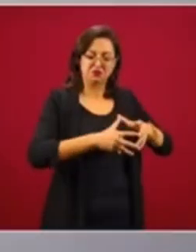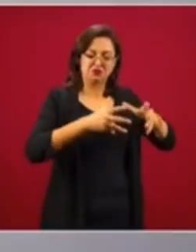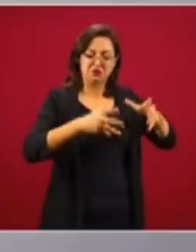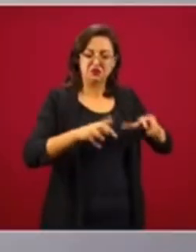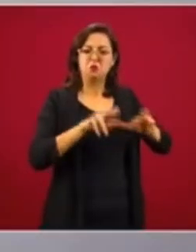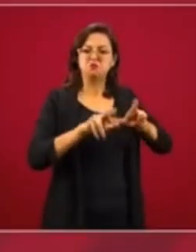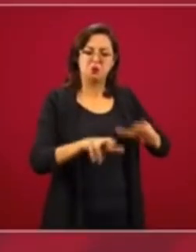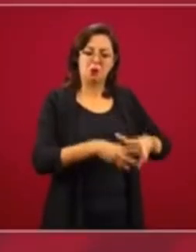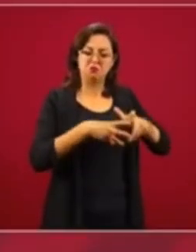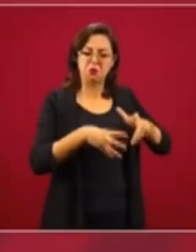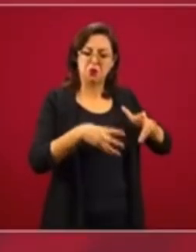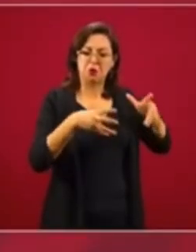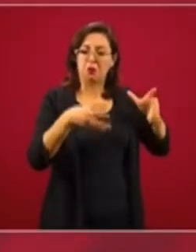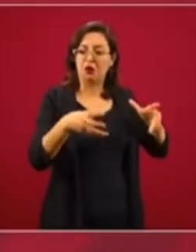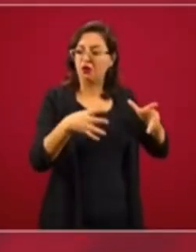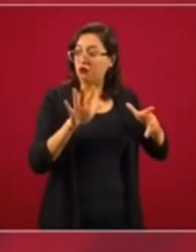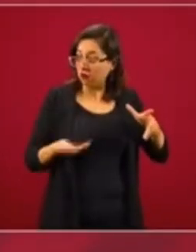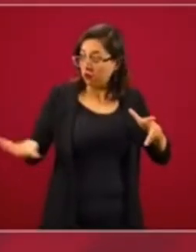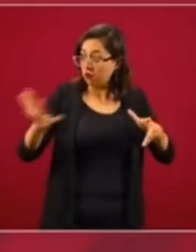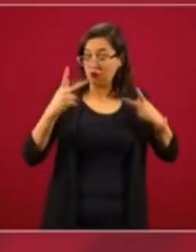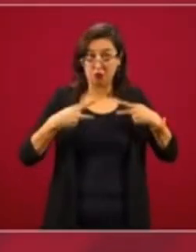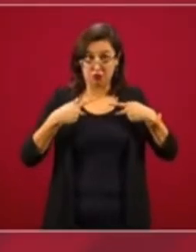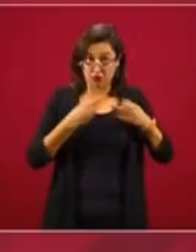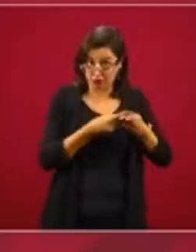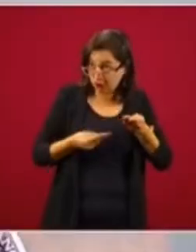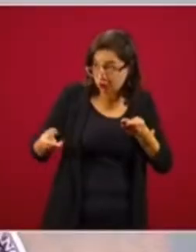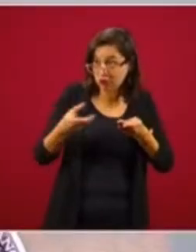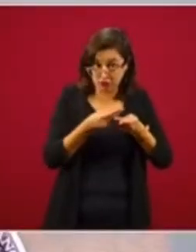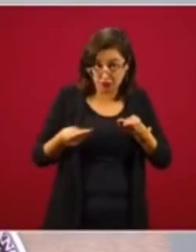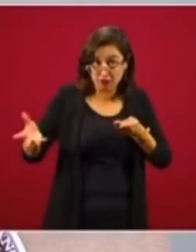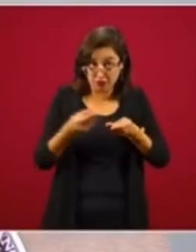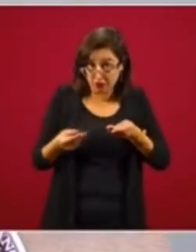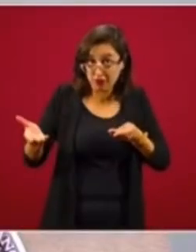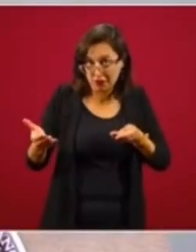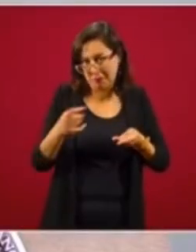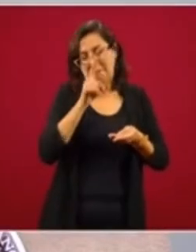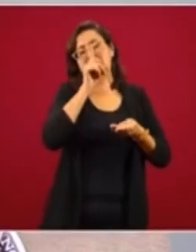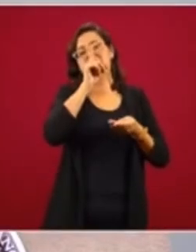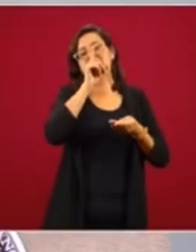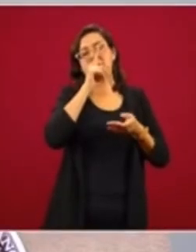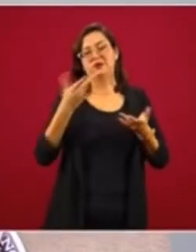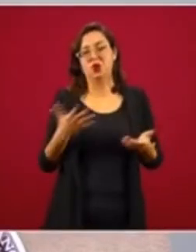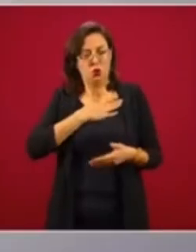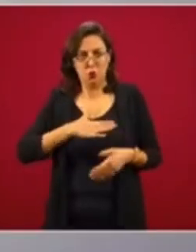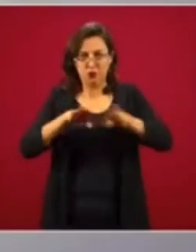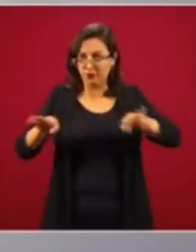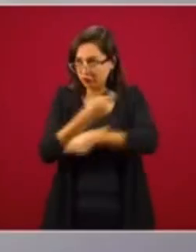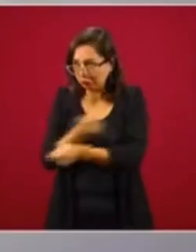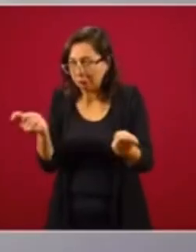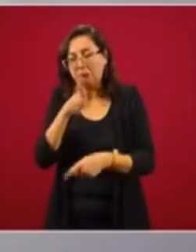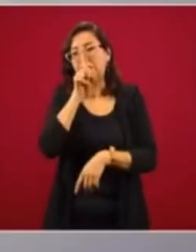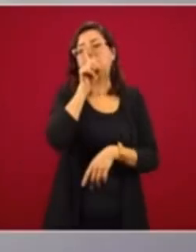se acumule riqueza. Pero no implica que esa riqueza se distribuya con equidad, con justicia.